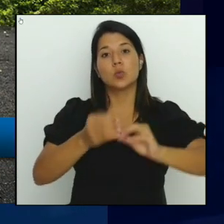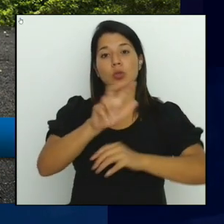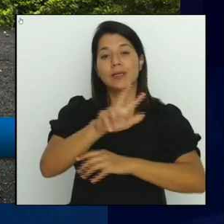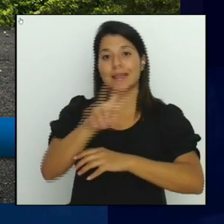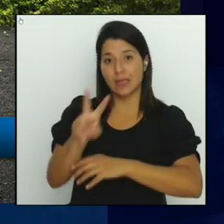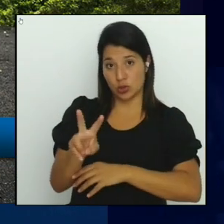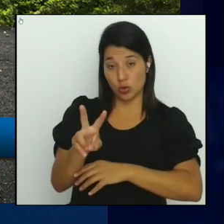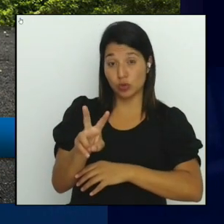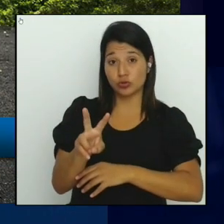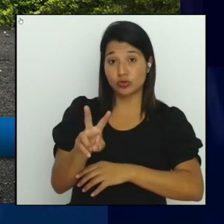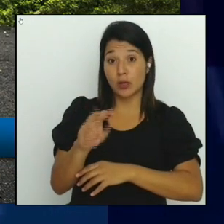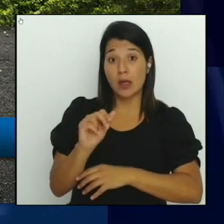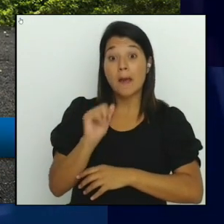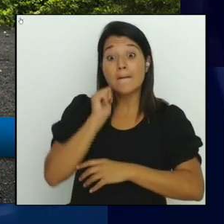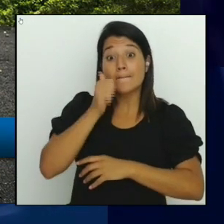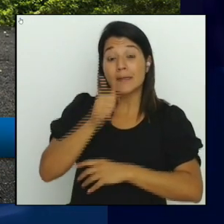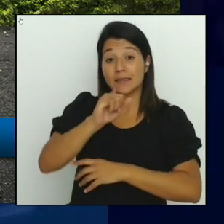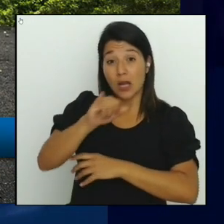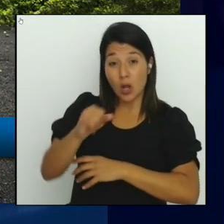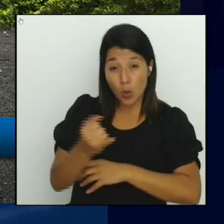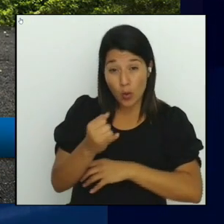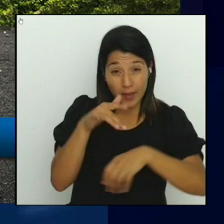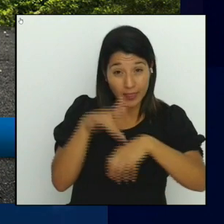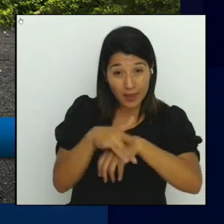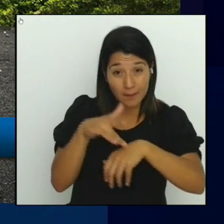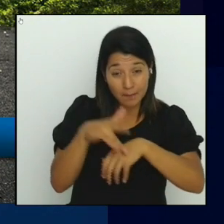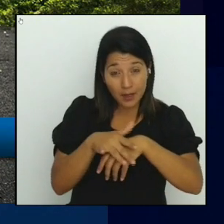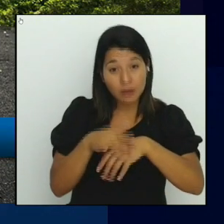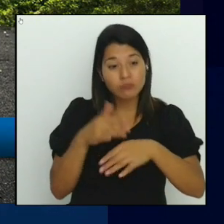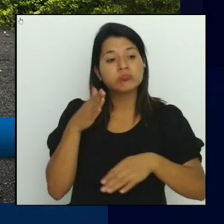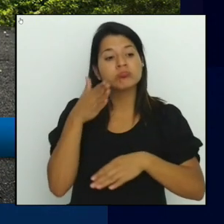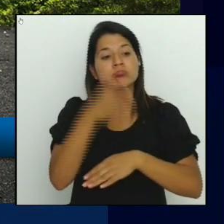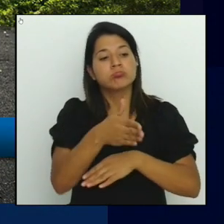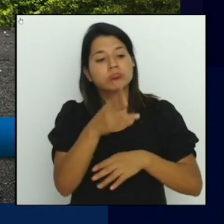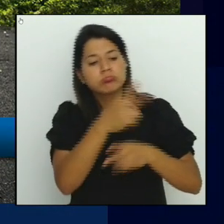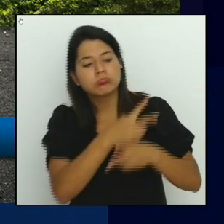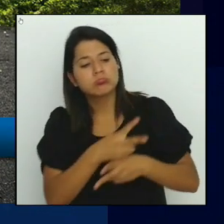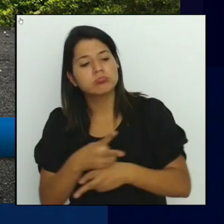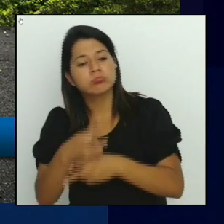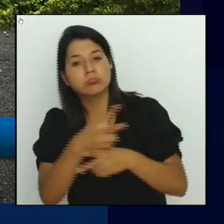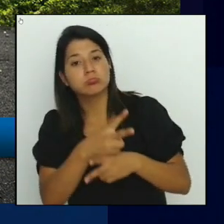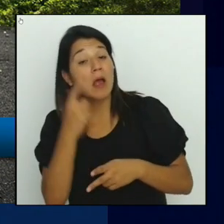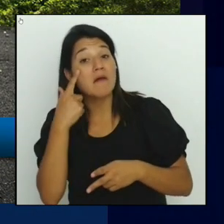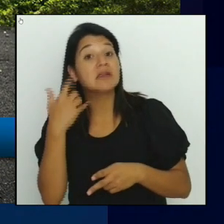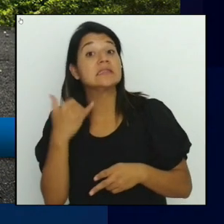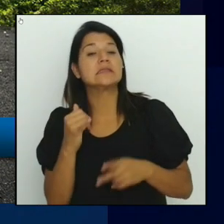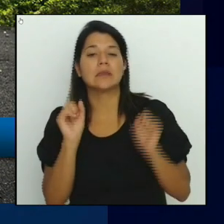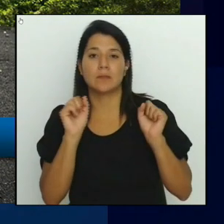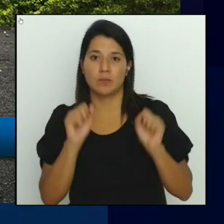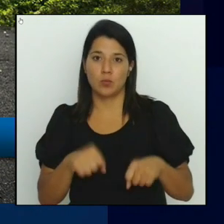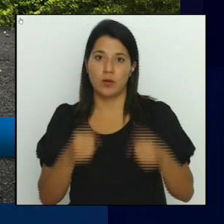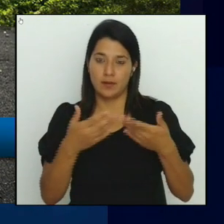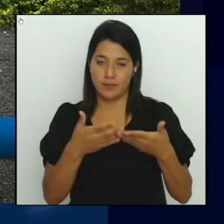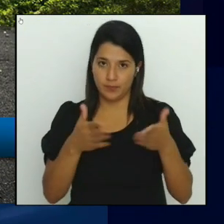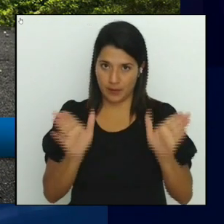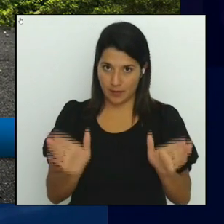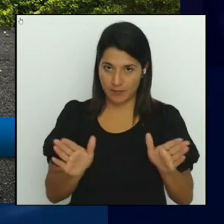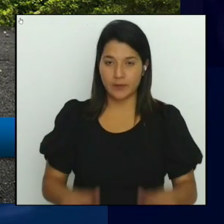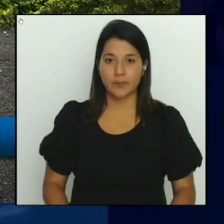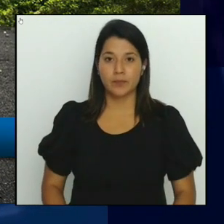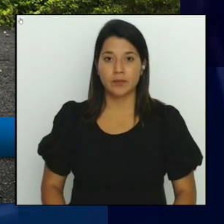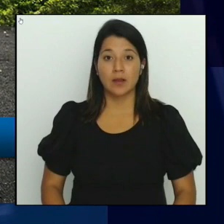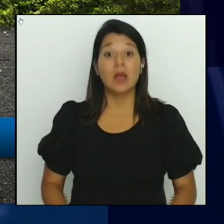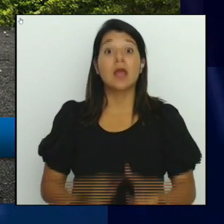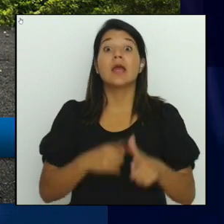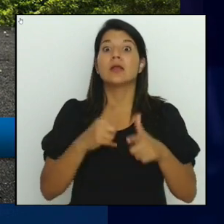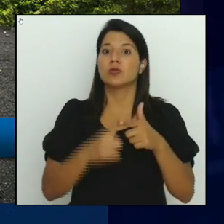horas de este jueves se procederá con la inspección de la vía para valorar la apertura. Entonces, como mencionábamos,